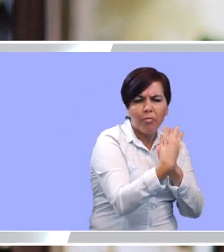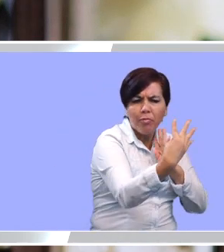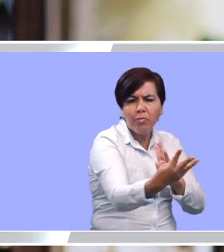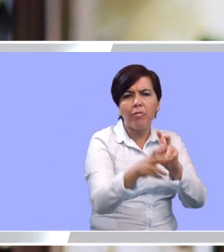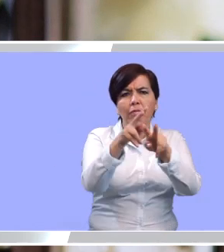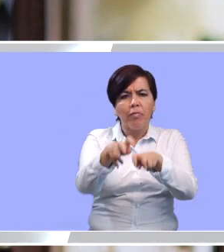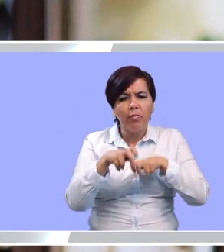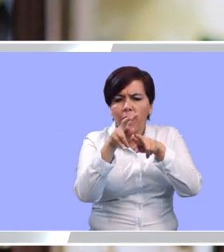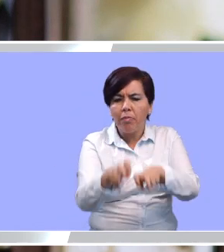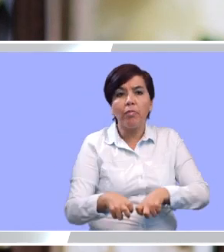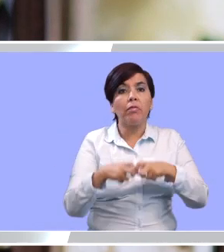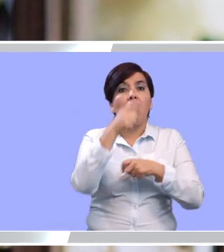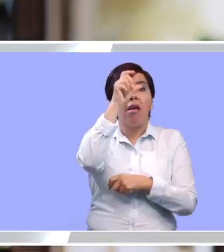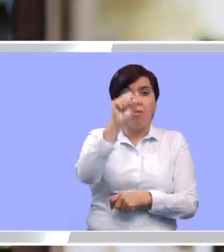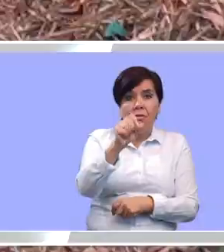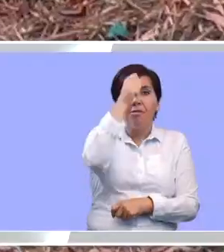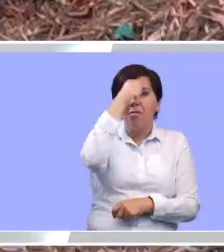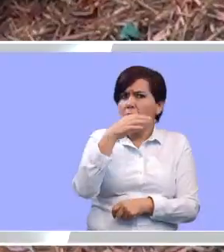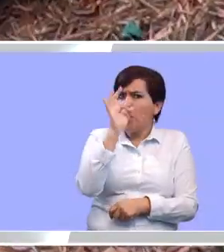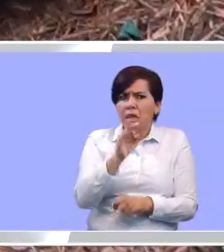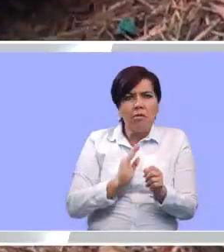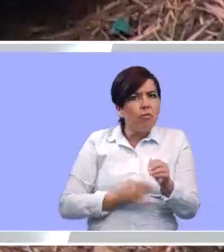sembrada. Todo fue en sábado y domingo, así levantamos eso.